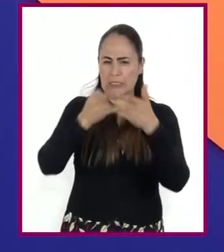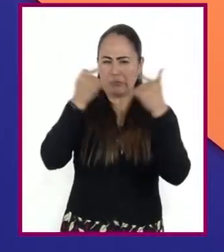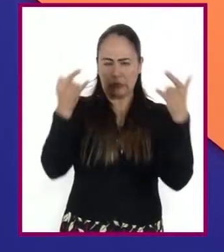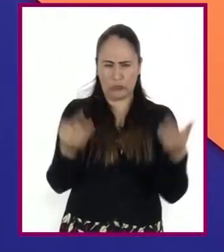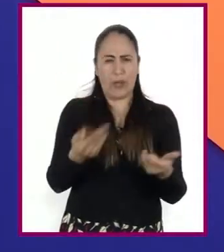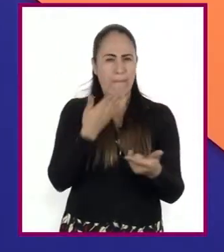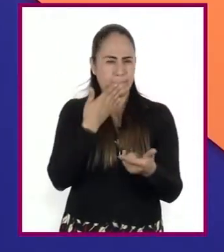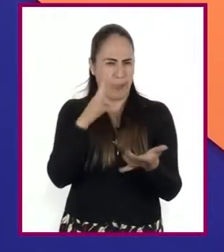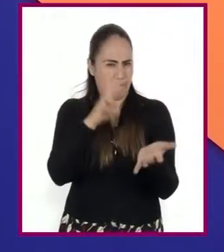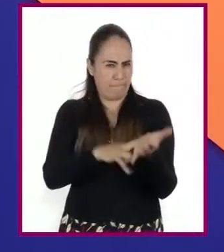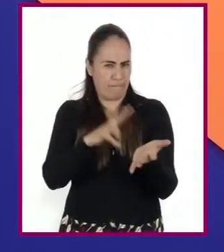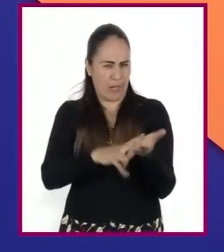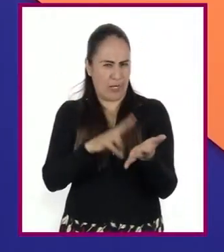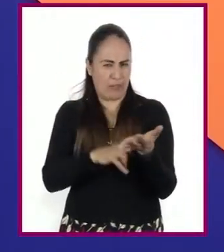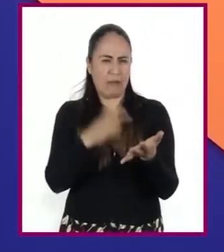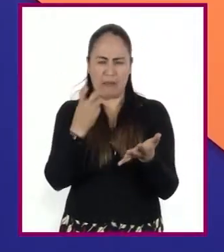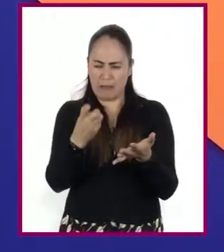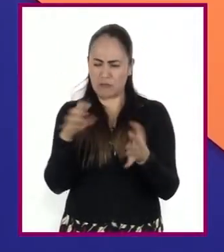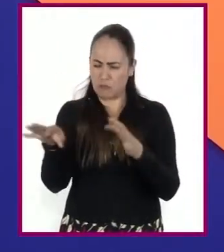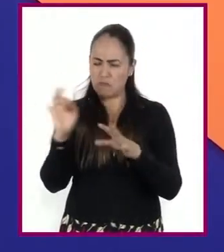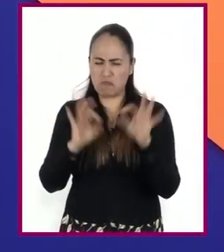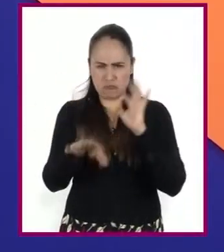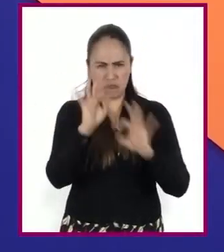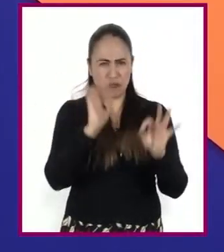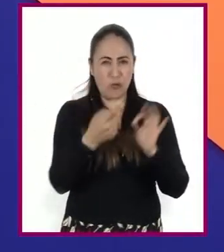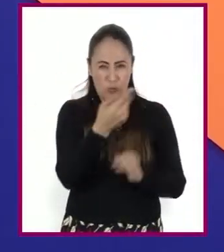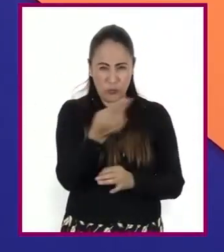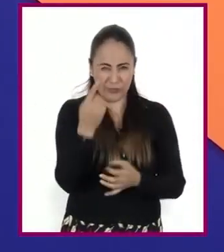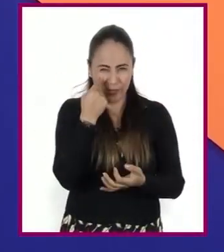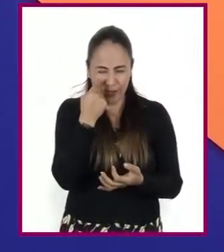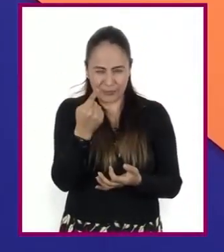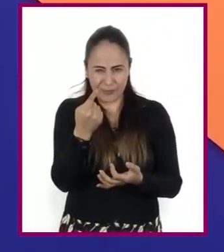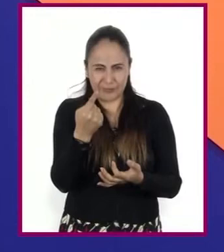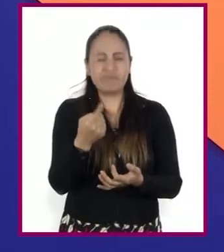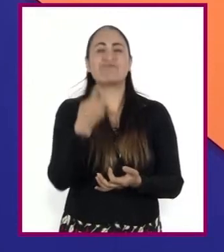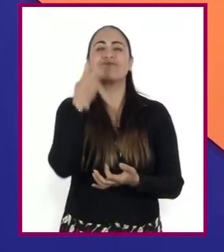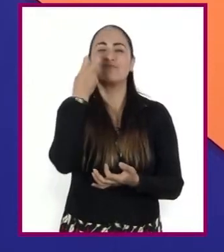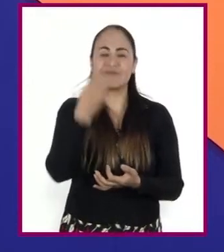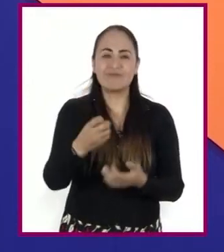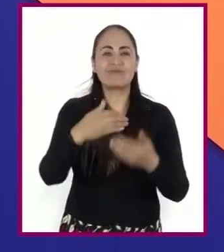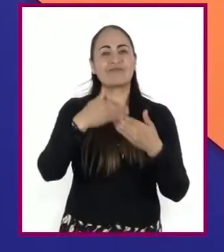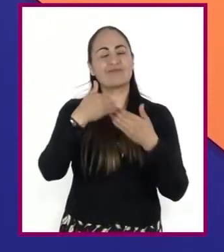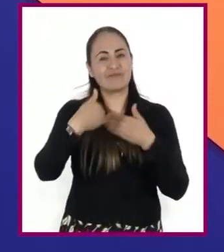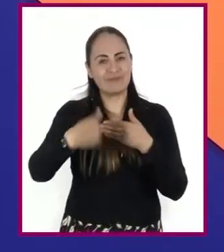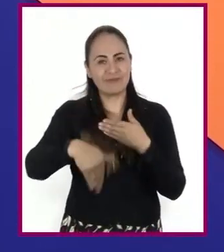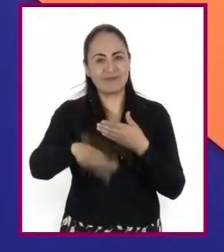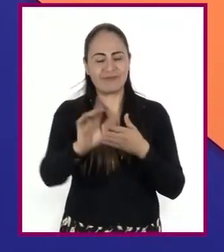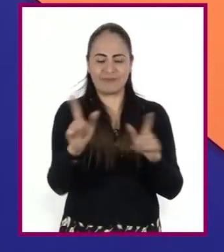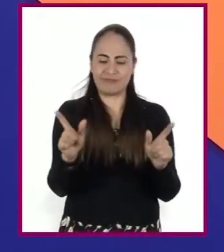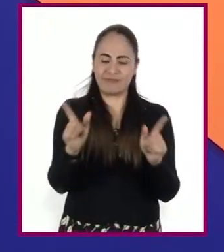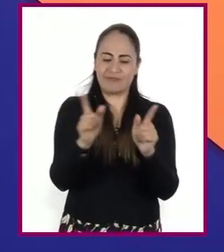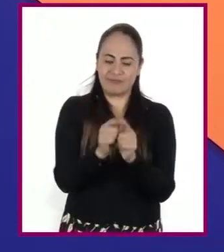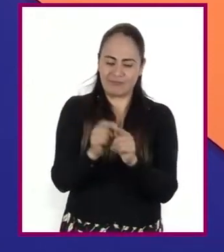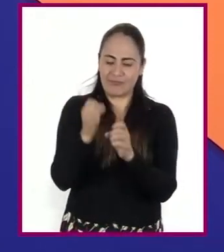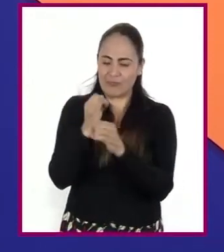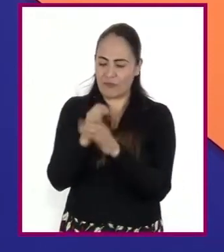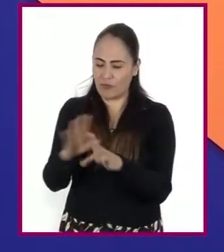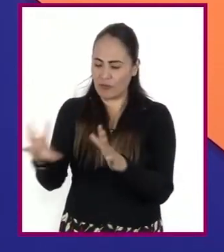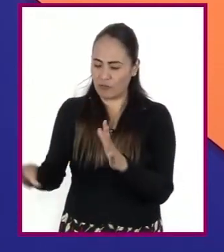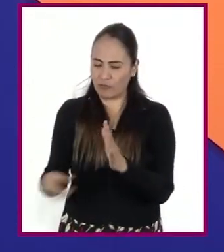¿Tomaron nota? Todo eso nos servirá para agregar a nuestro resumen la información complementaria.